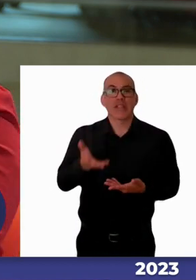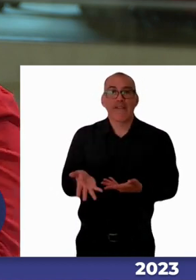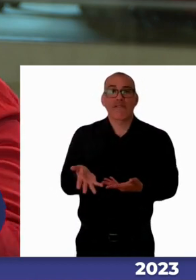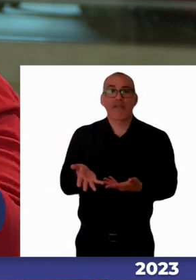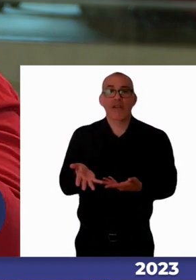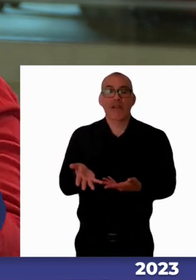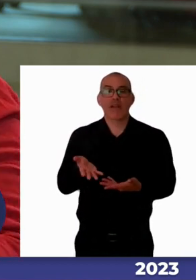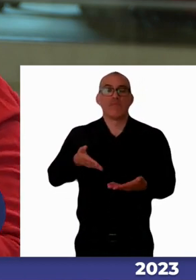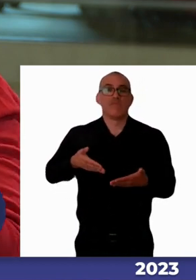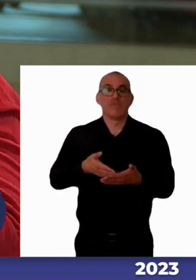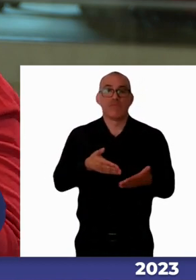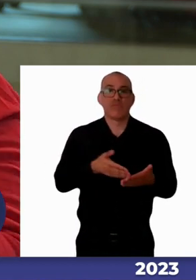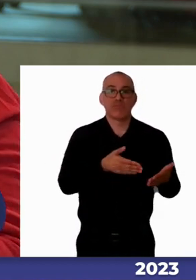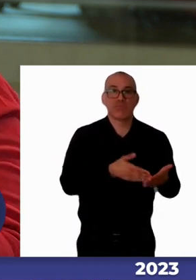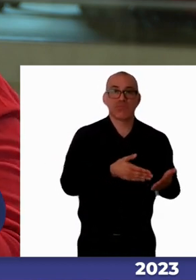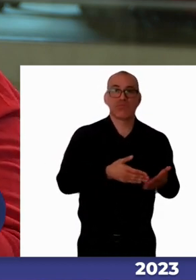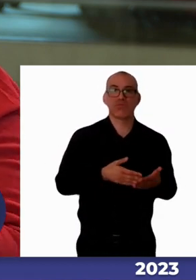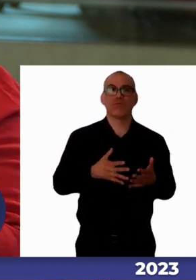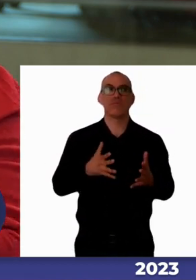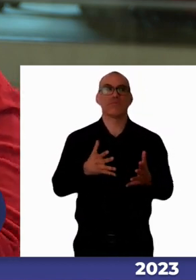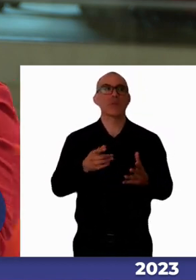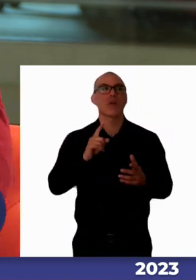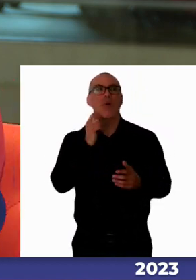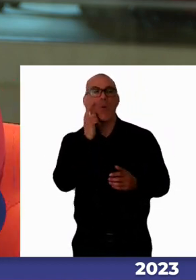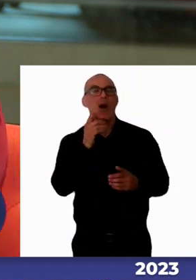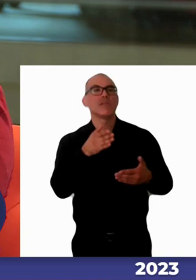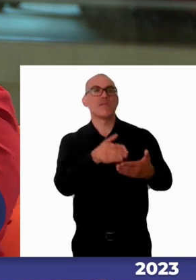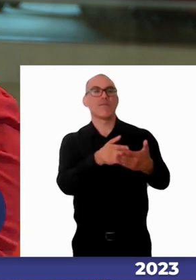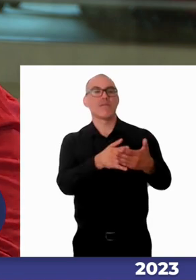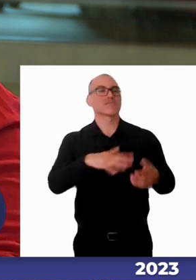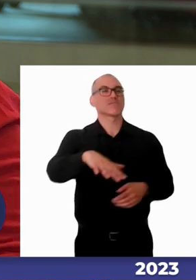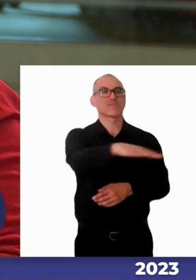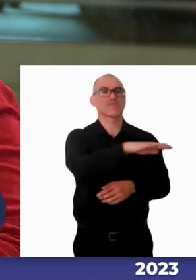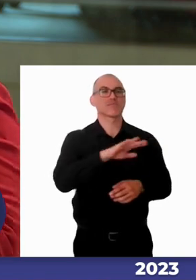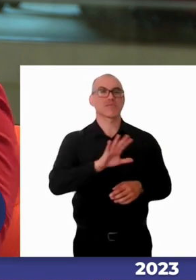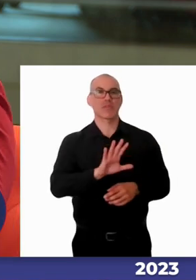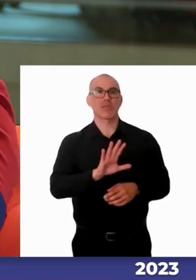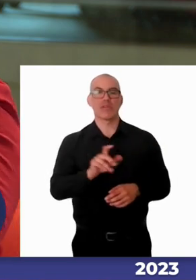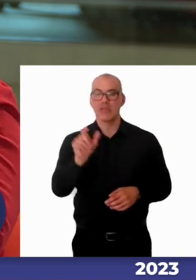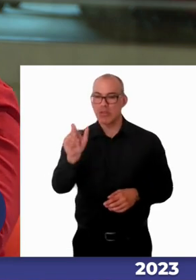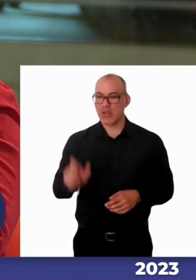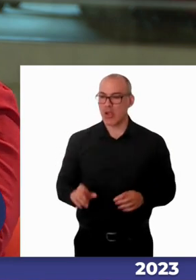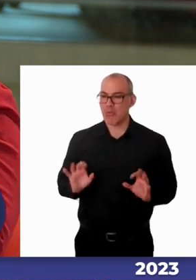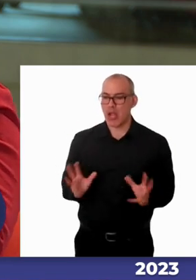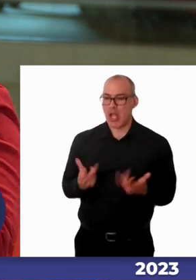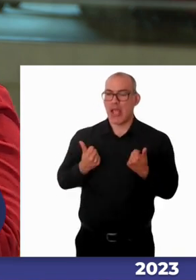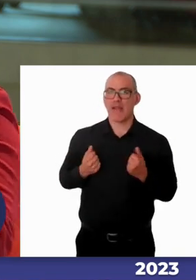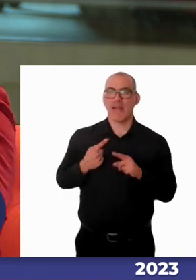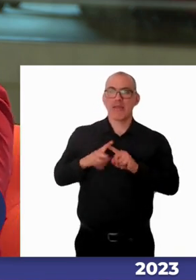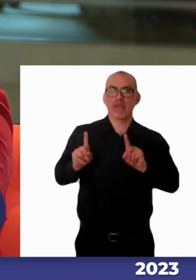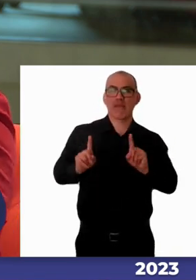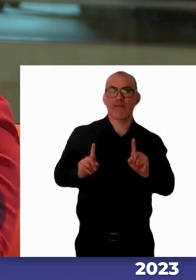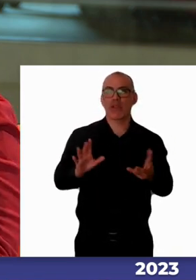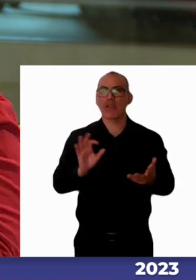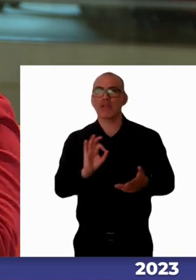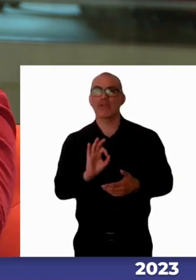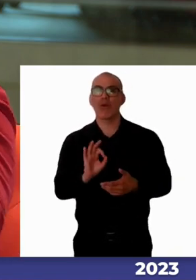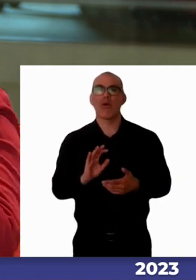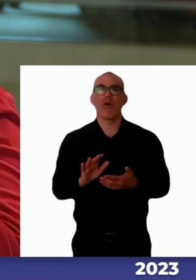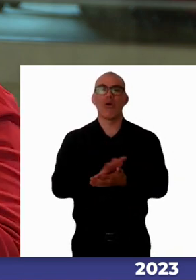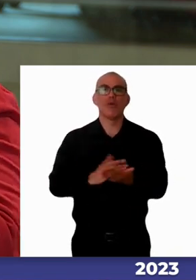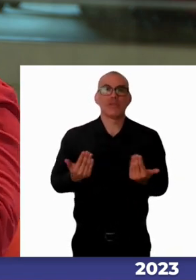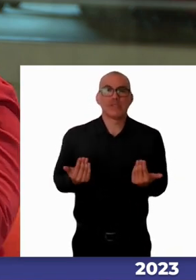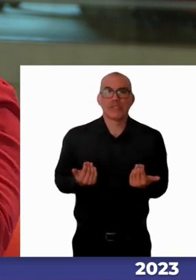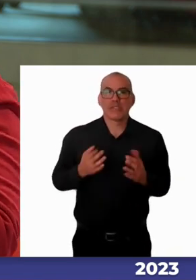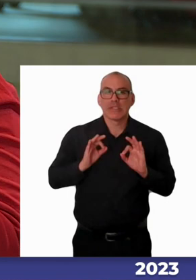del medio la sociedad o su afección no es una persona con una capacidad distinta no es una persona con una necesidad permanente